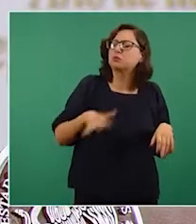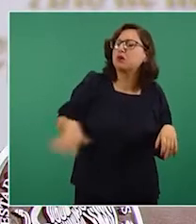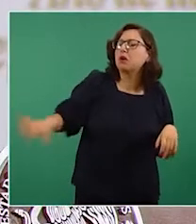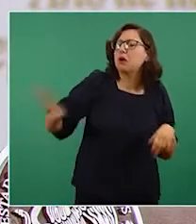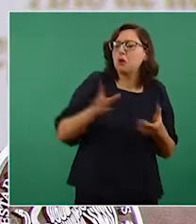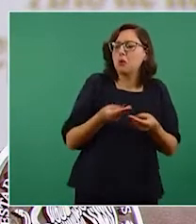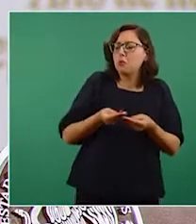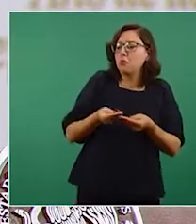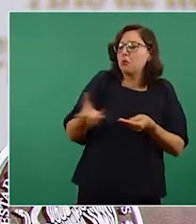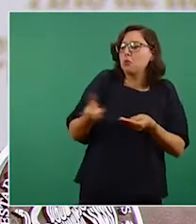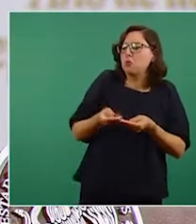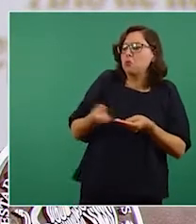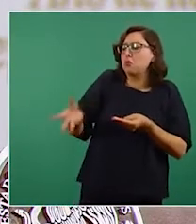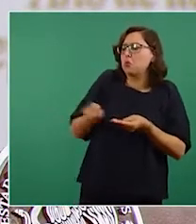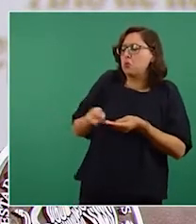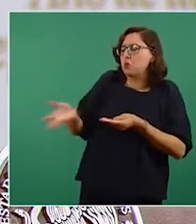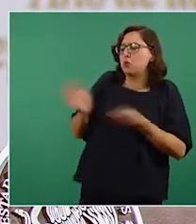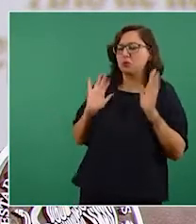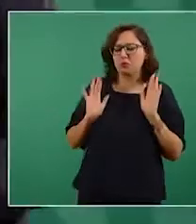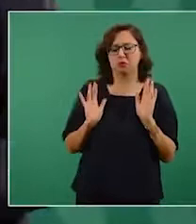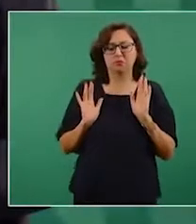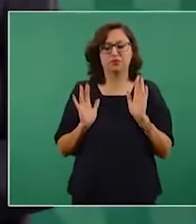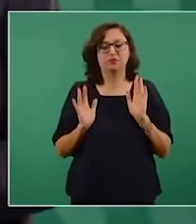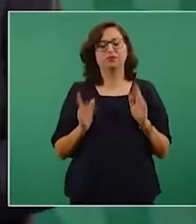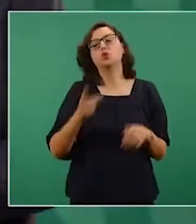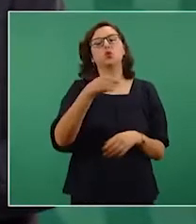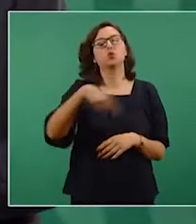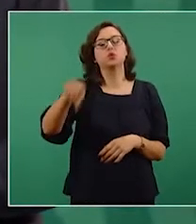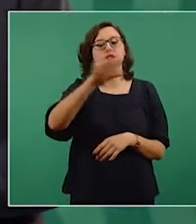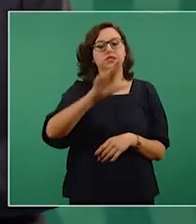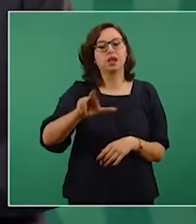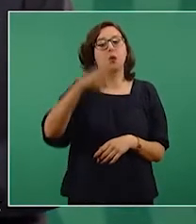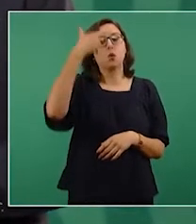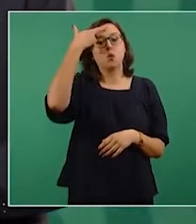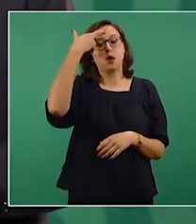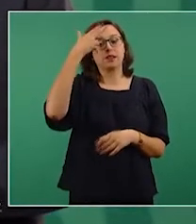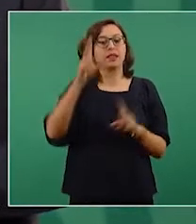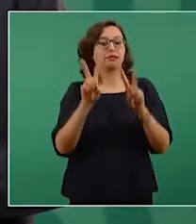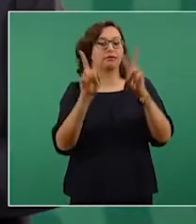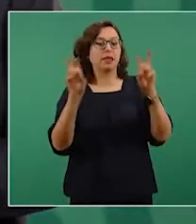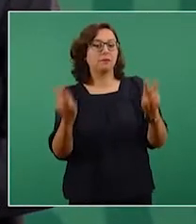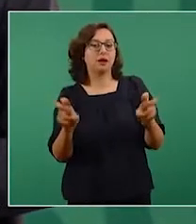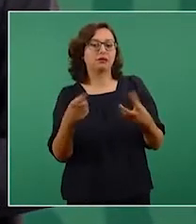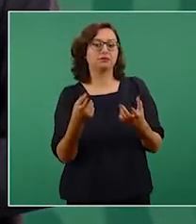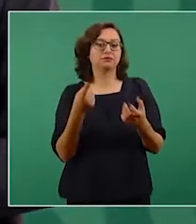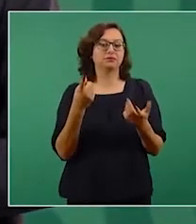¿Se acuerdan de que usaban la pseudo teoría del goteo?